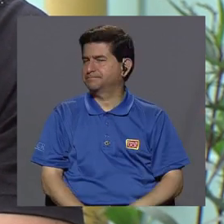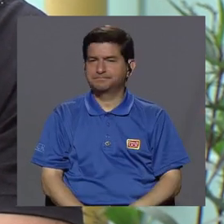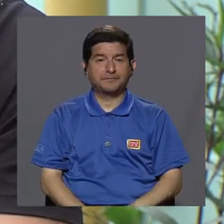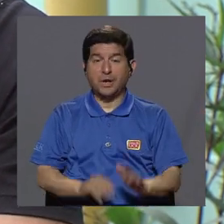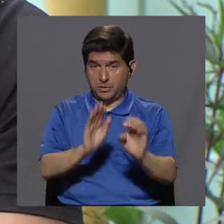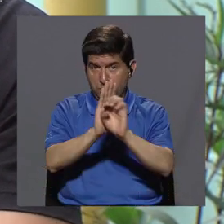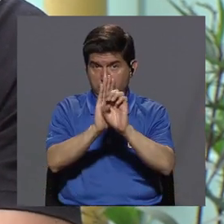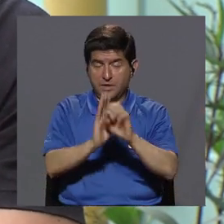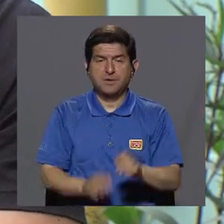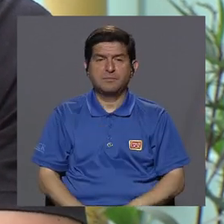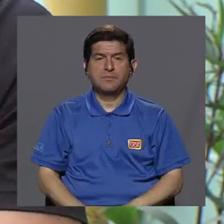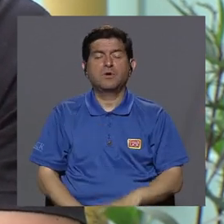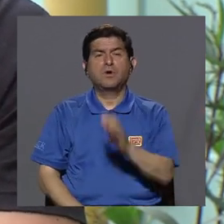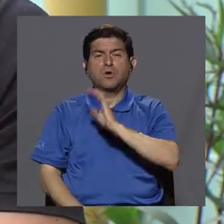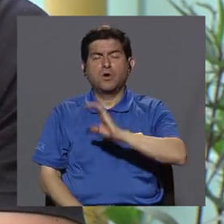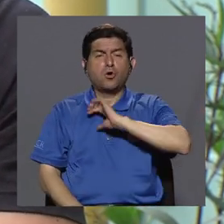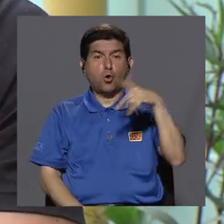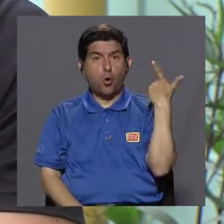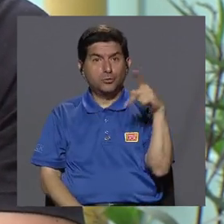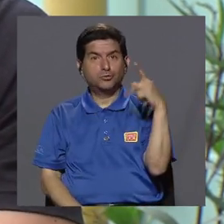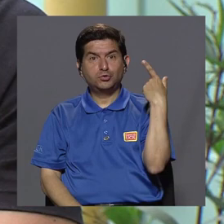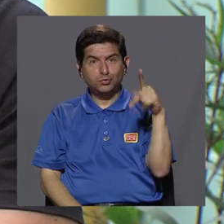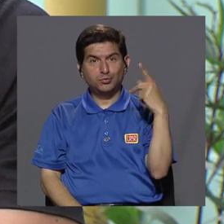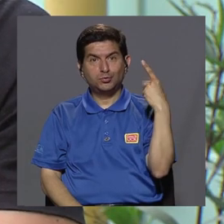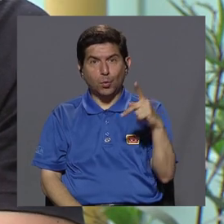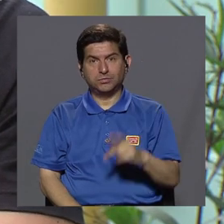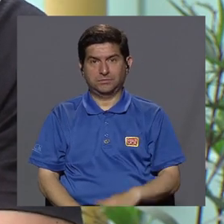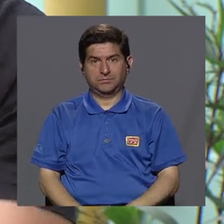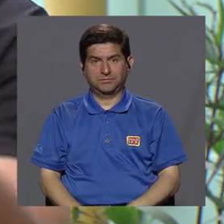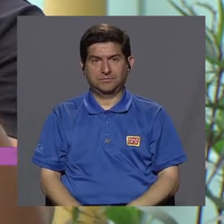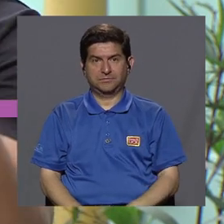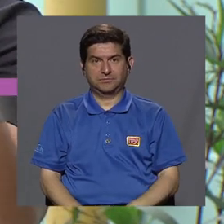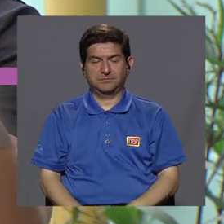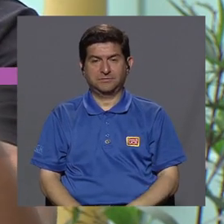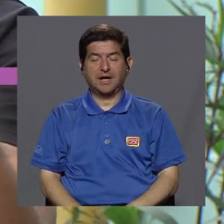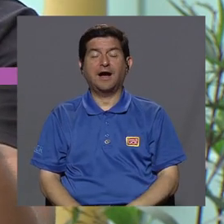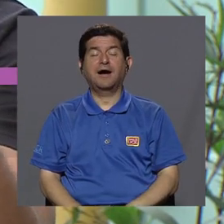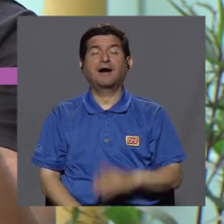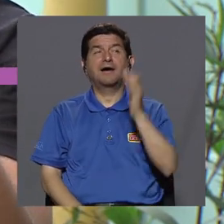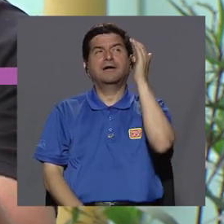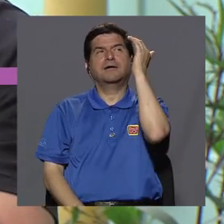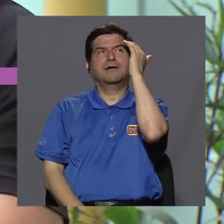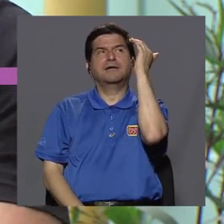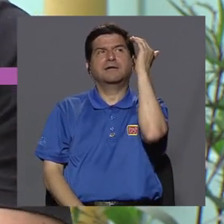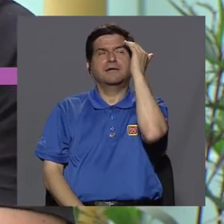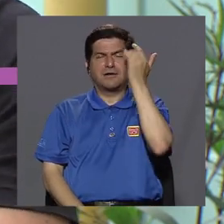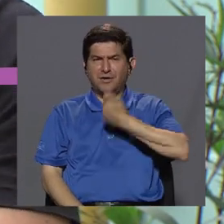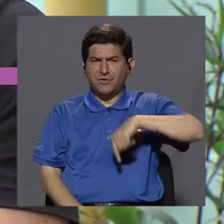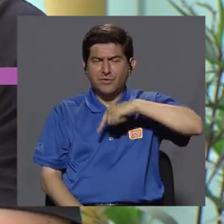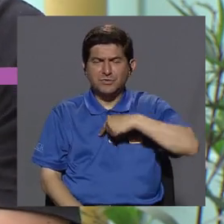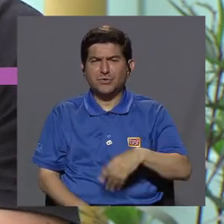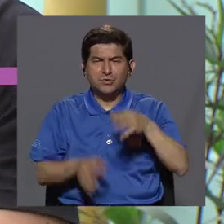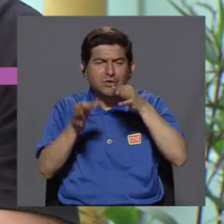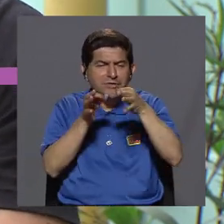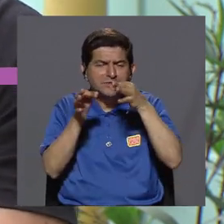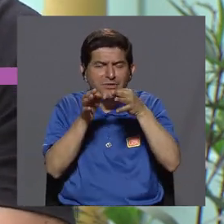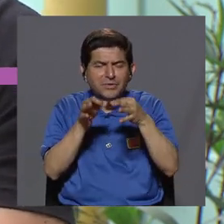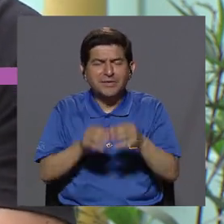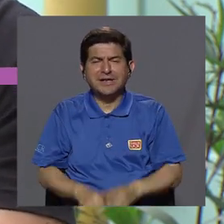por ejemplo, las conductas de riesgo, ¿verdad? Hace que a nivel cognitivo estemos perdiendo neuronas.